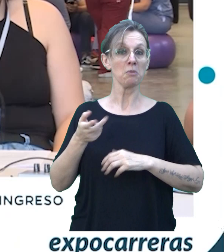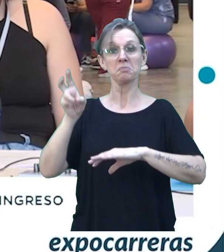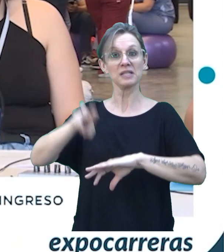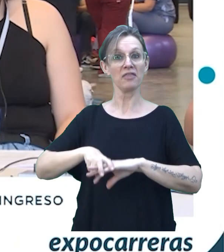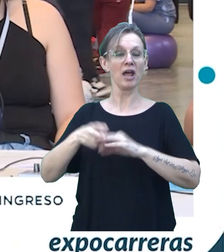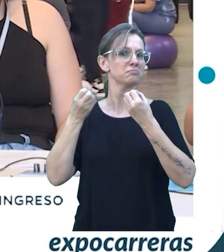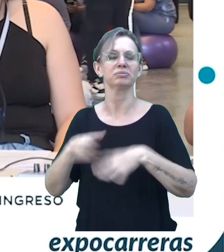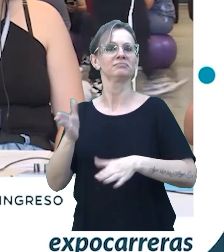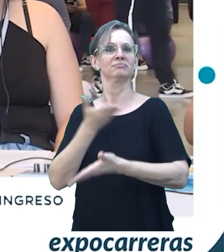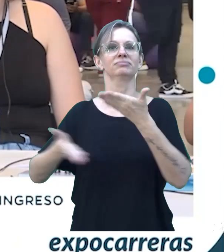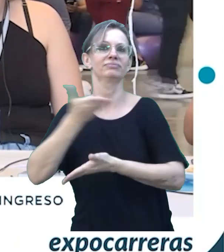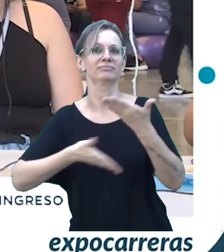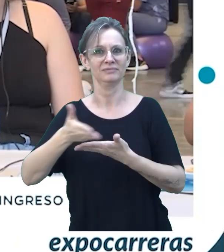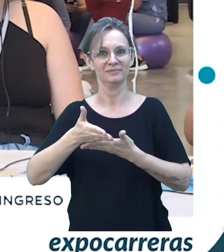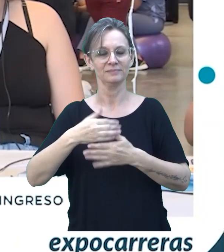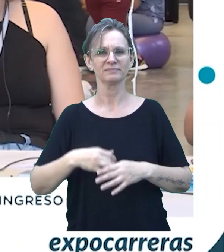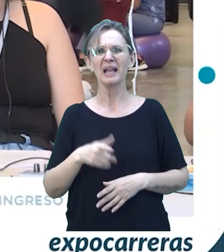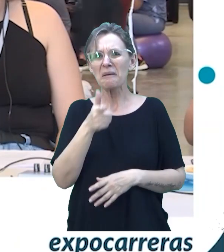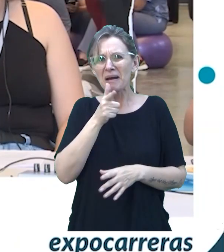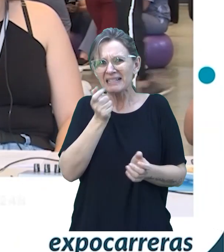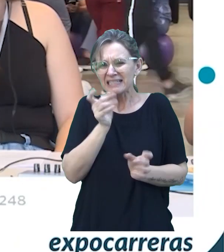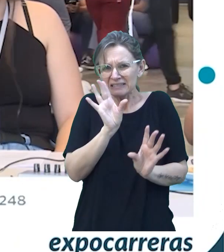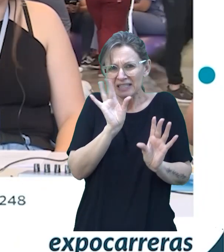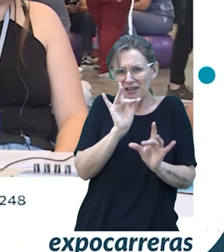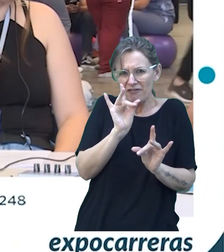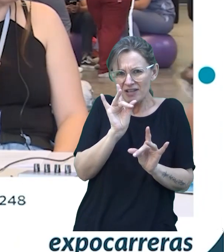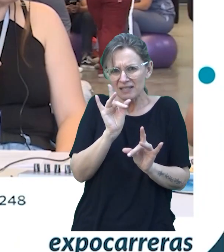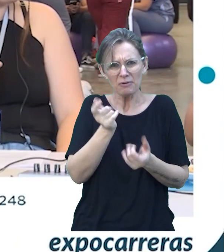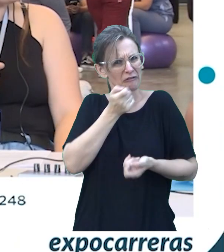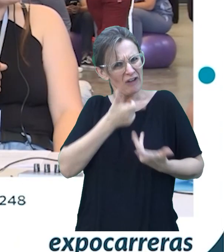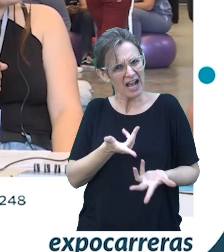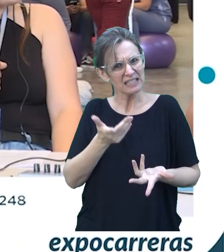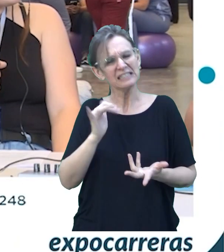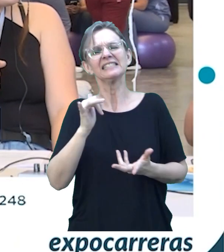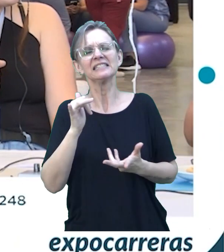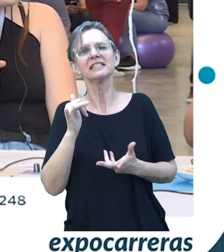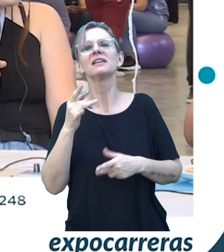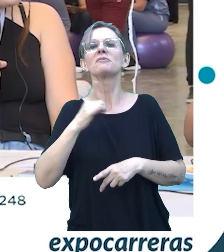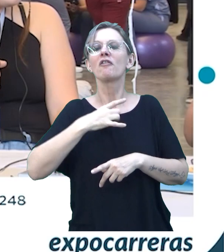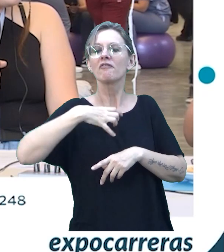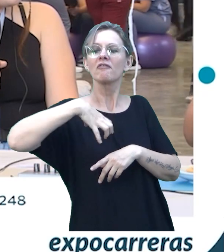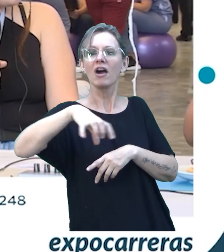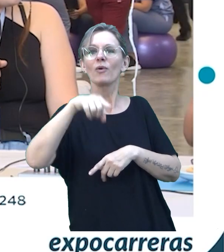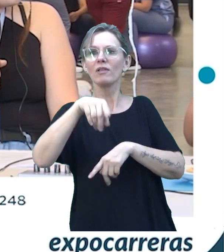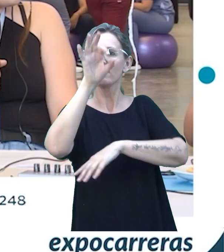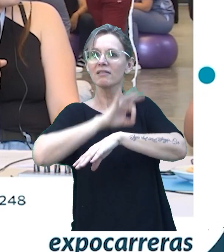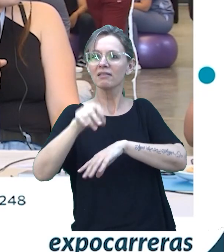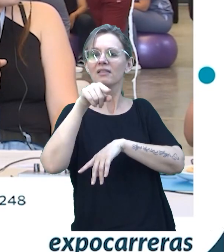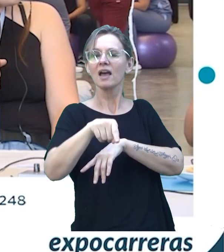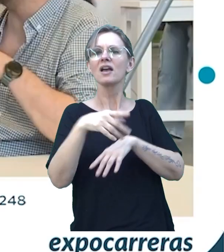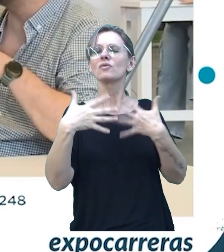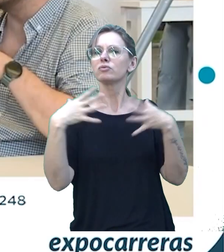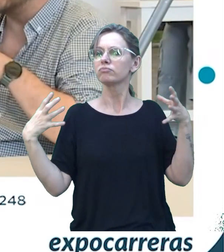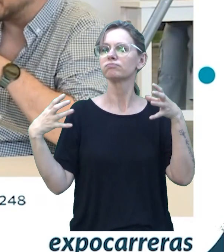difícil de lo que es en realidad. A todos un poco nos cuesta al principio. Hay un espíritu en Fado, que es el de comunidad Fado, que se trabaja mucho desde los